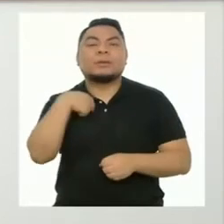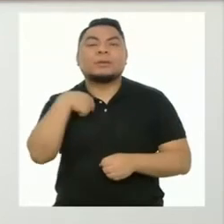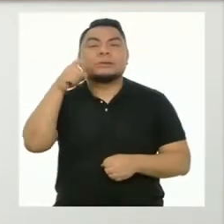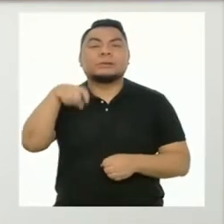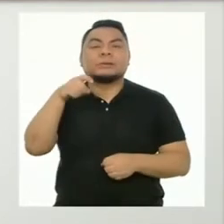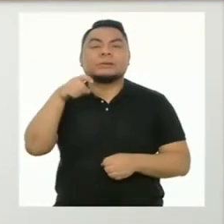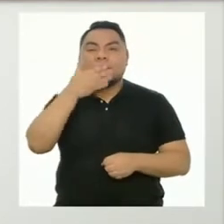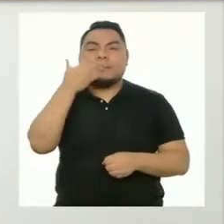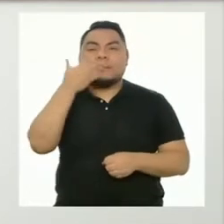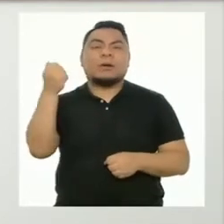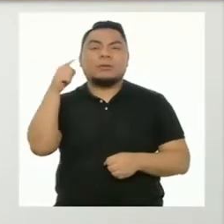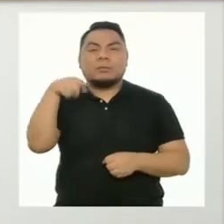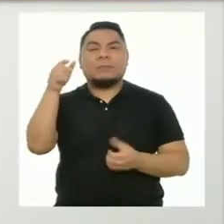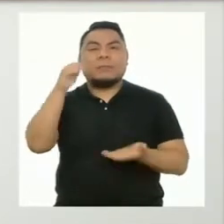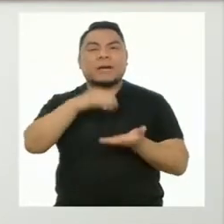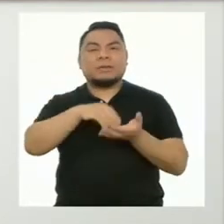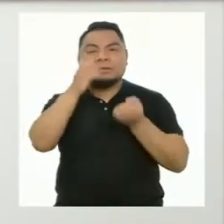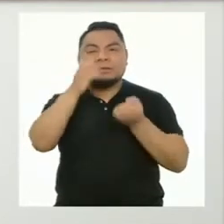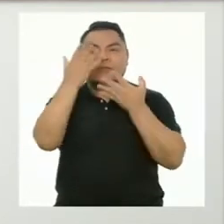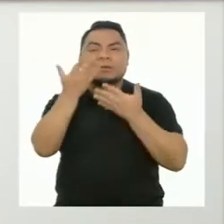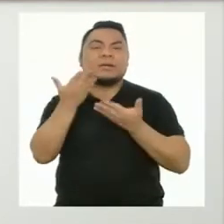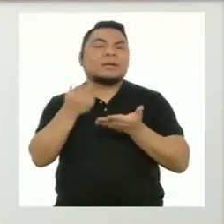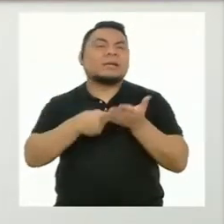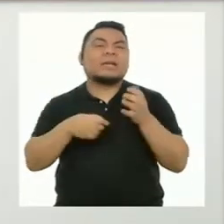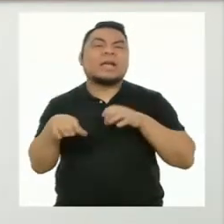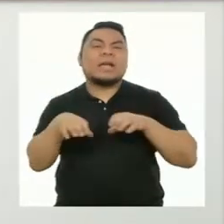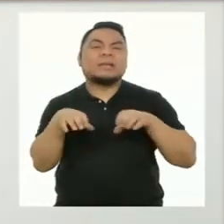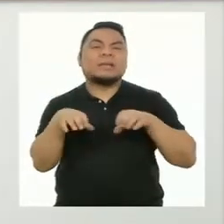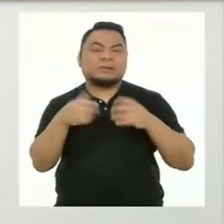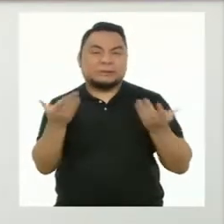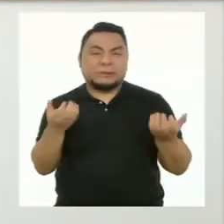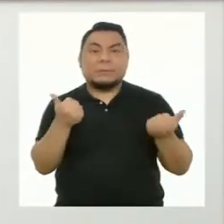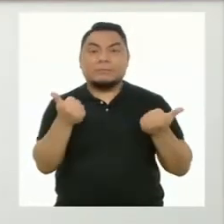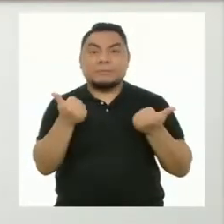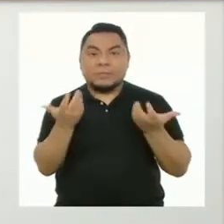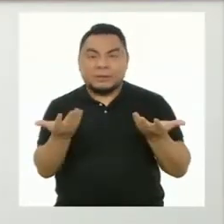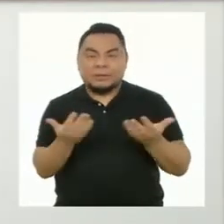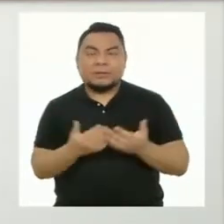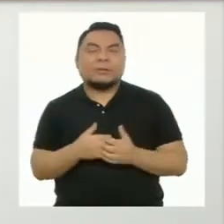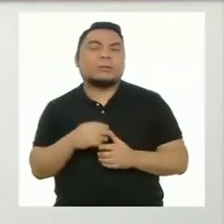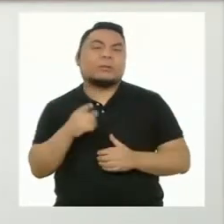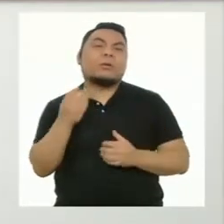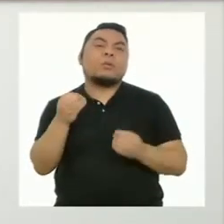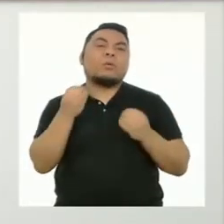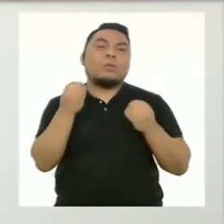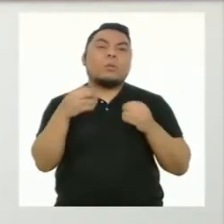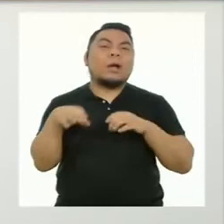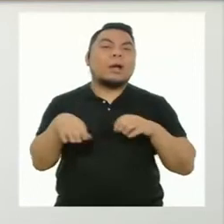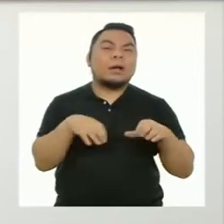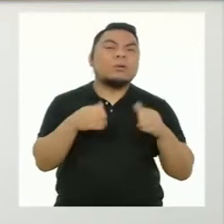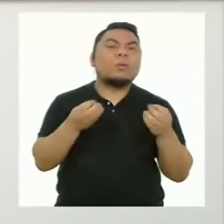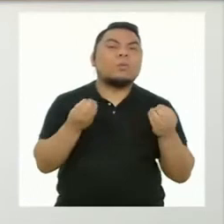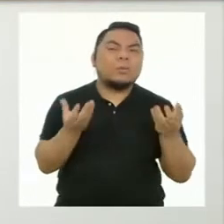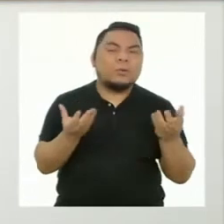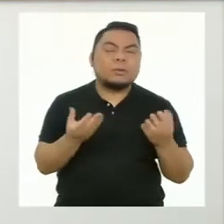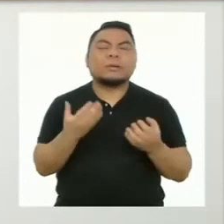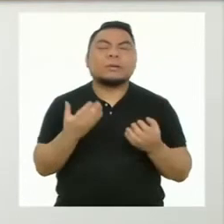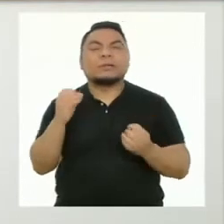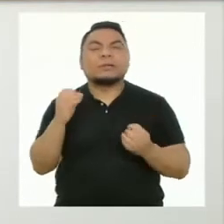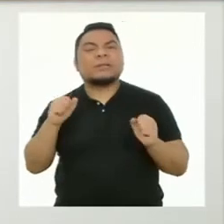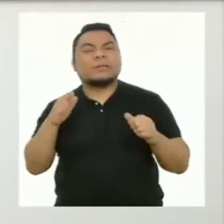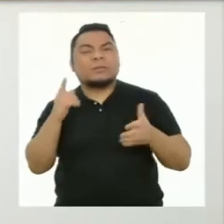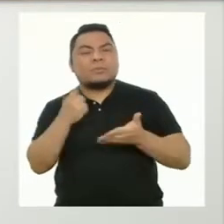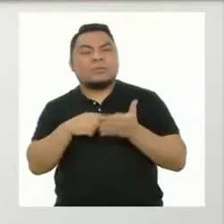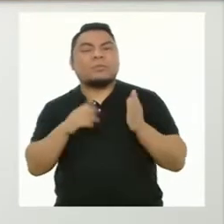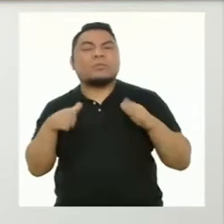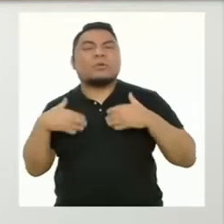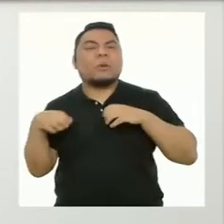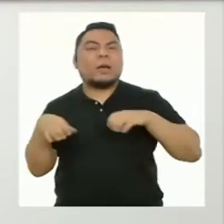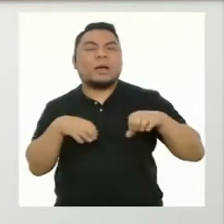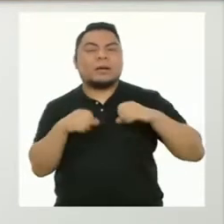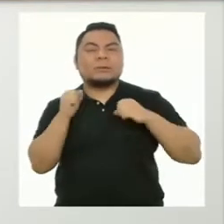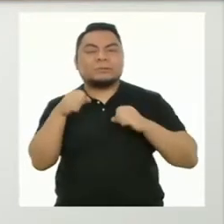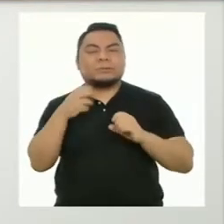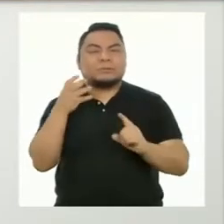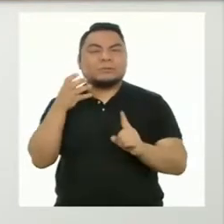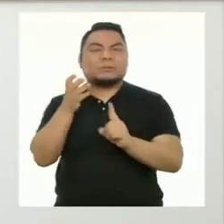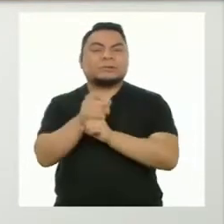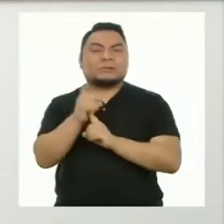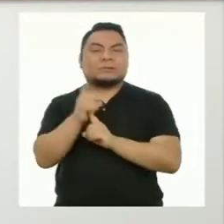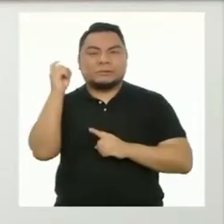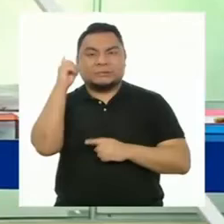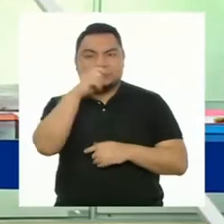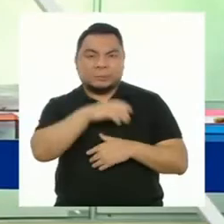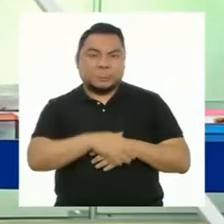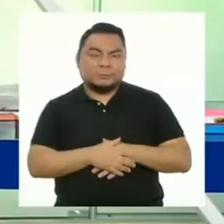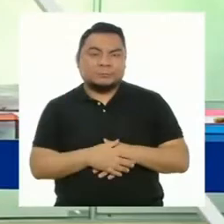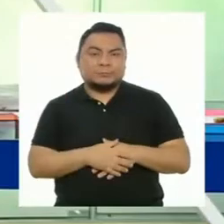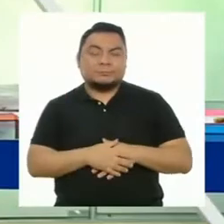necesitamos mayor información sobre lo que estamos haciendo bien, cómo lo estamos haciendo y qué podemos hacer para superar